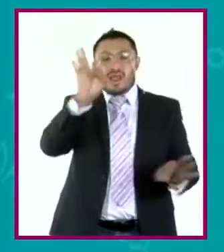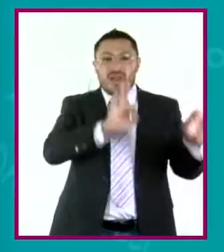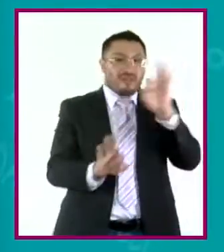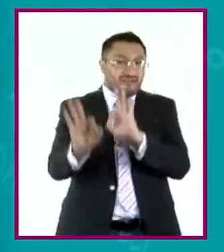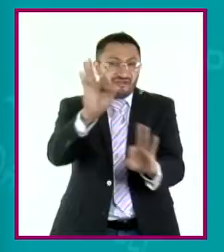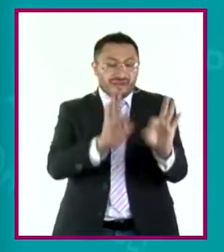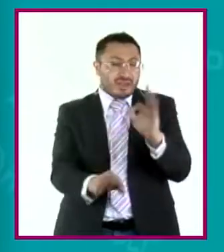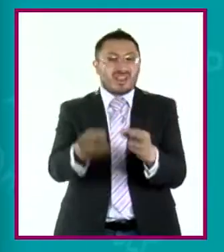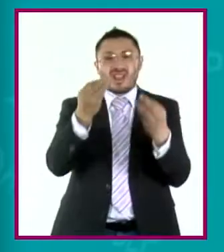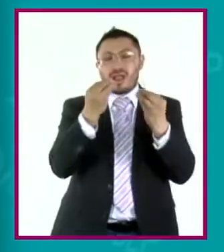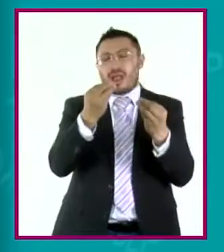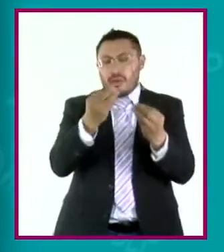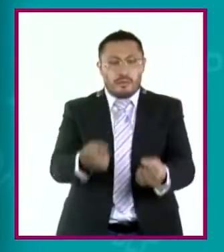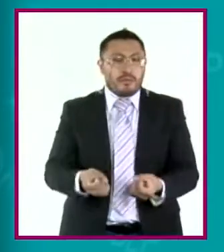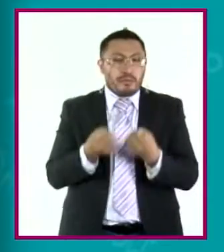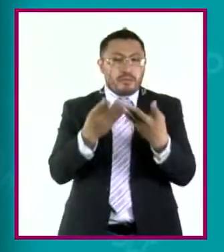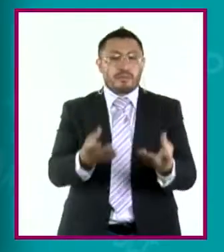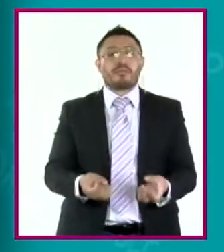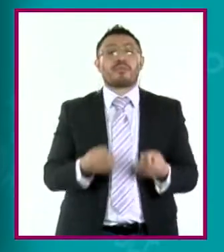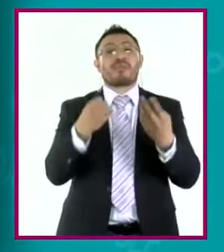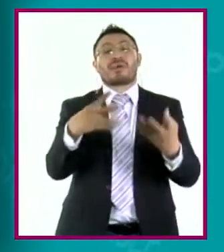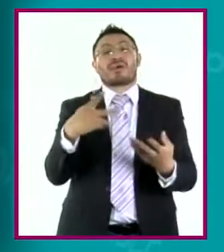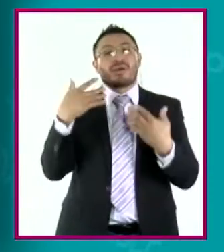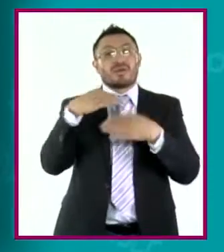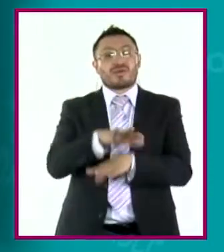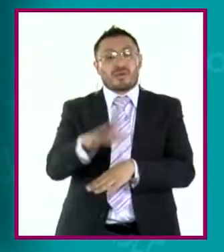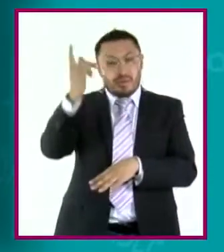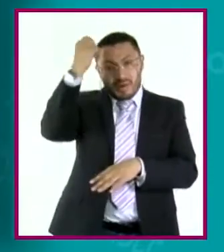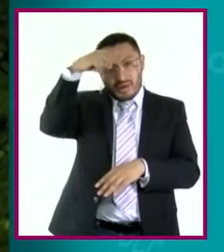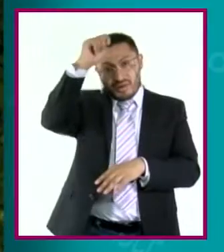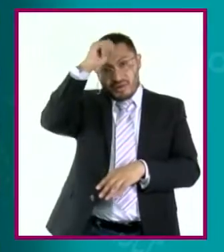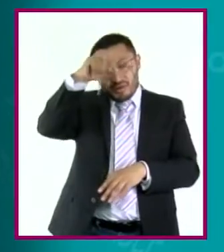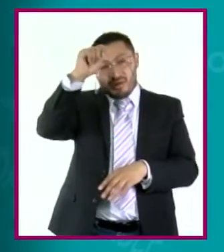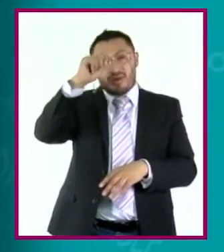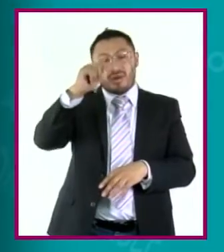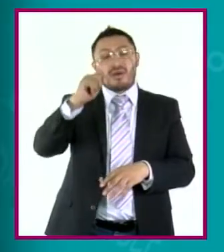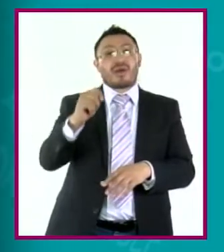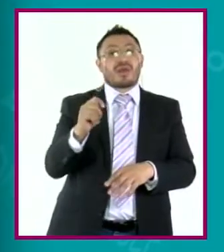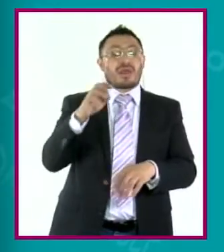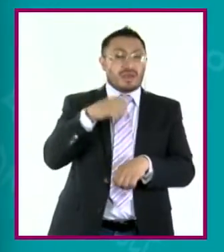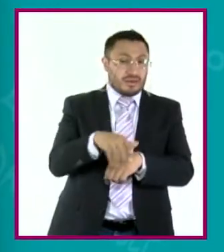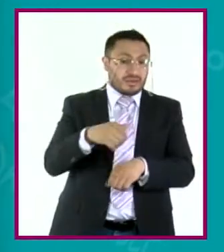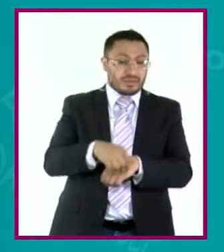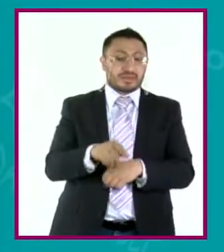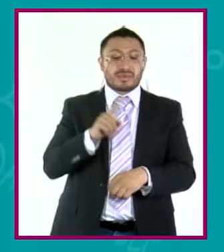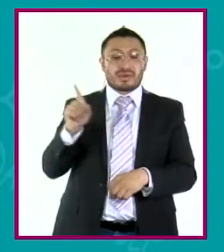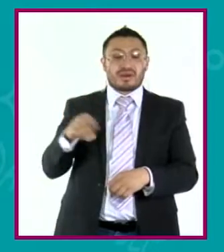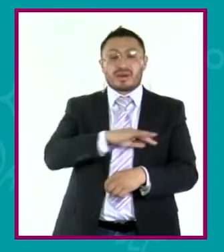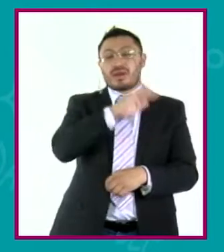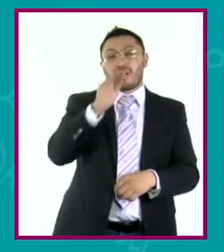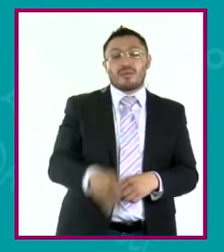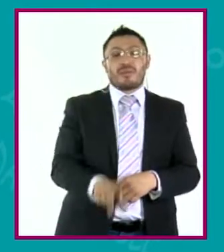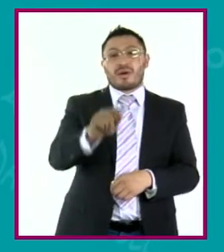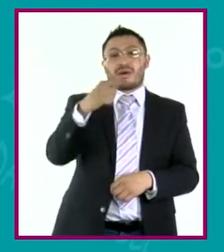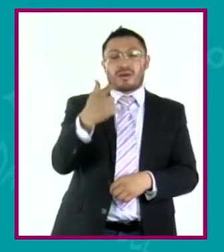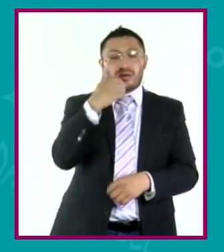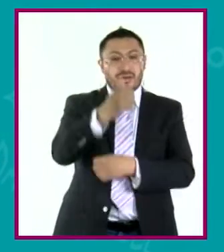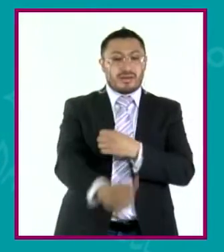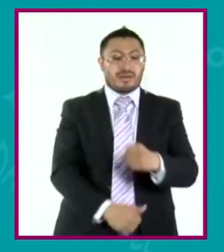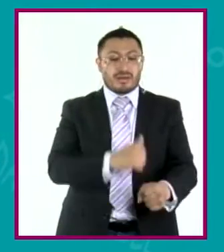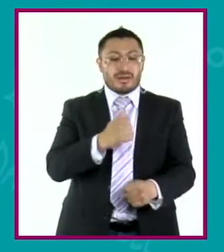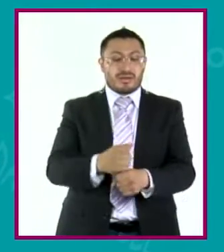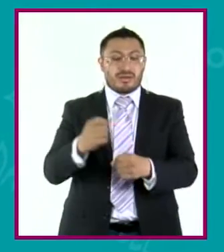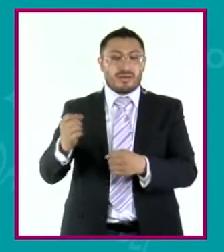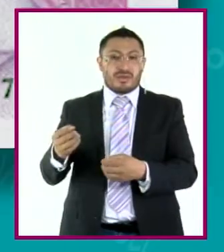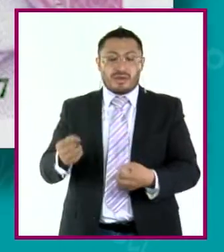así como muchas aportaciones en su muy querida teoría de números. Gauss fallece a los 77 años tras haber hecho